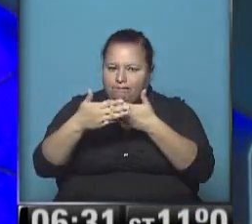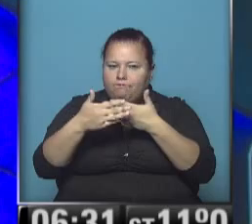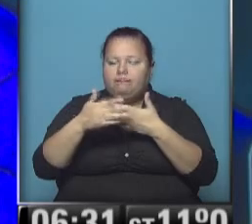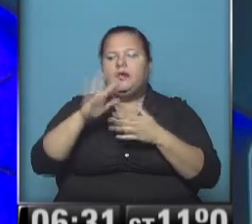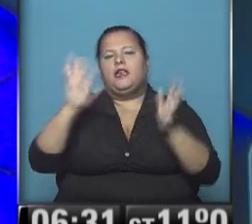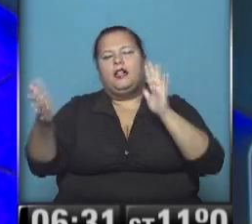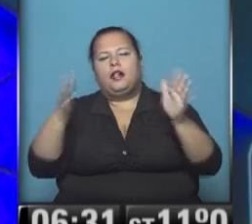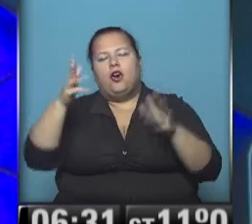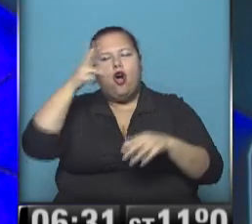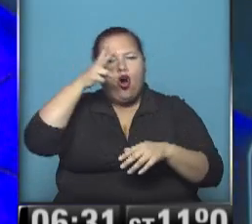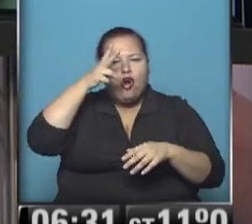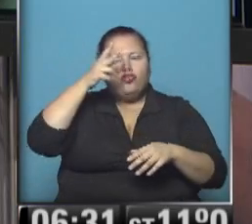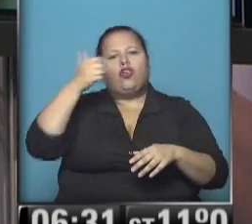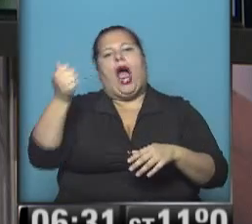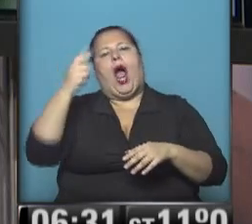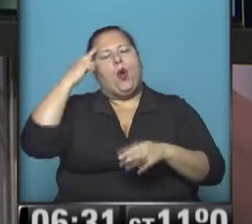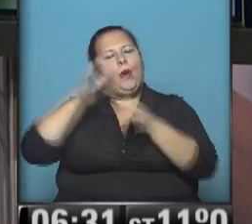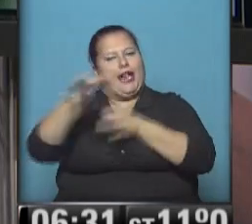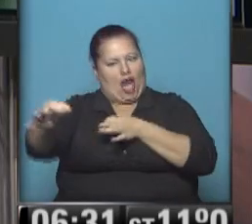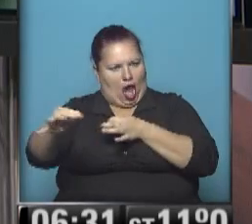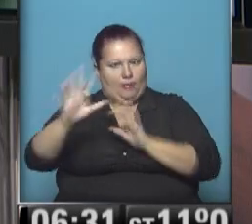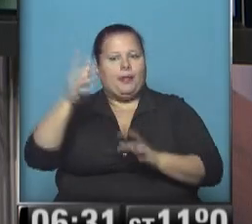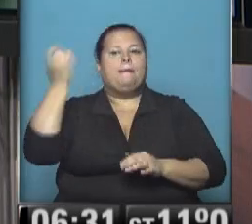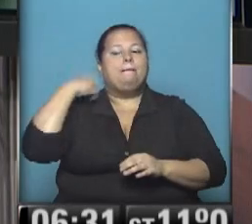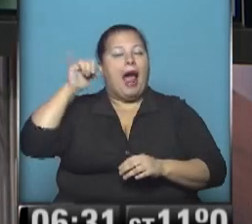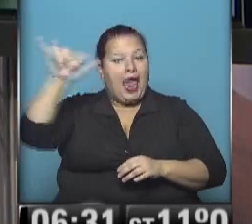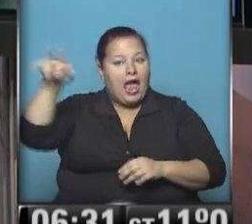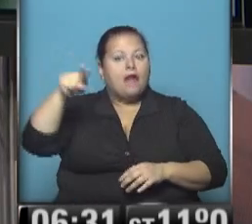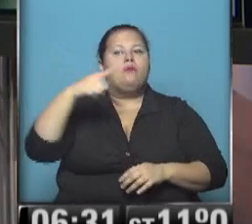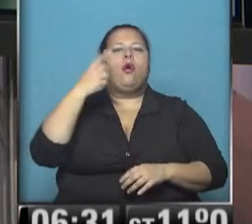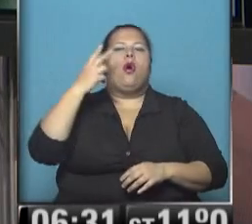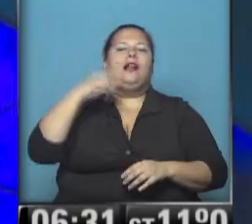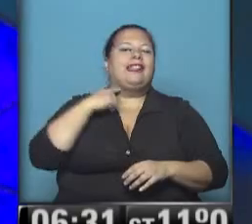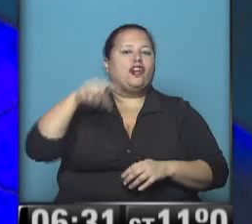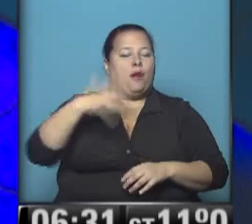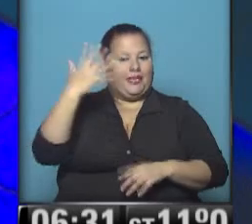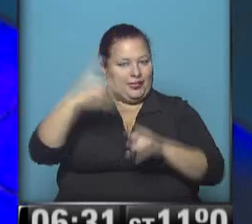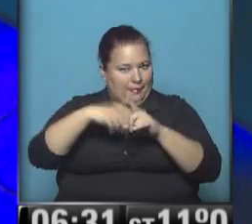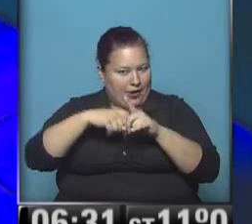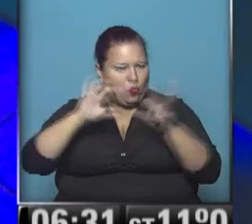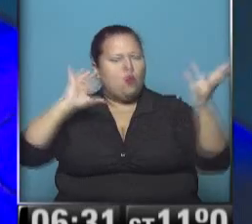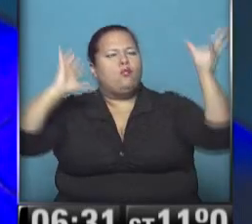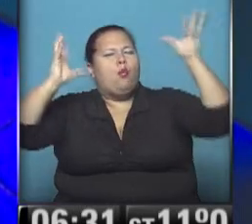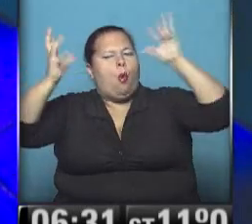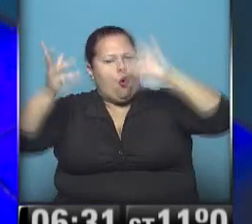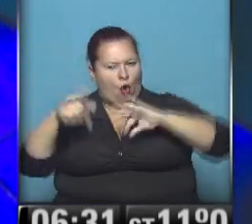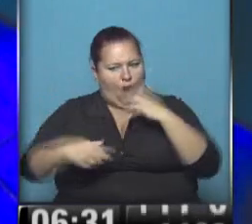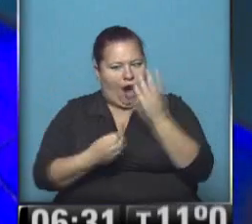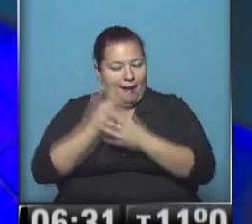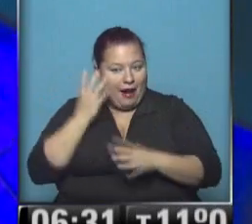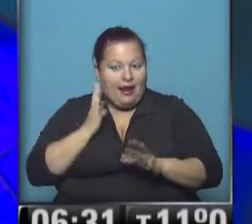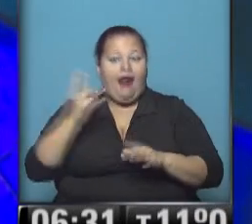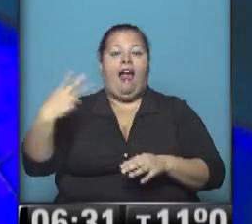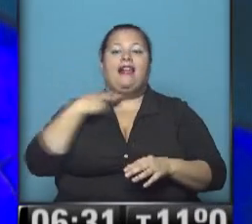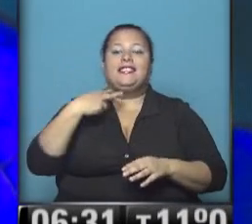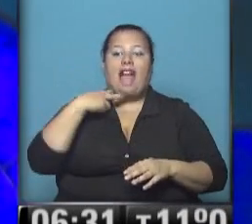entre 8 y 9 kilómetros en Aeroparque, 13 grados 5 décimos la temperatura, con mucha nubosidad en la mañana y